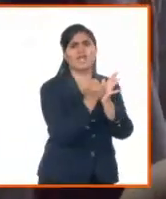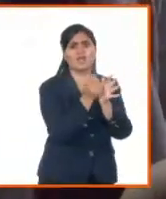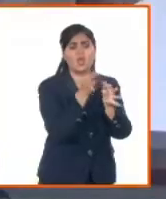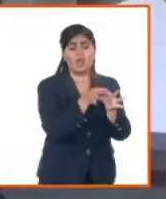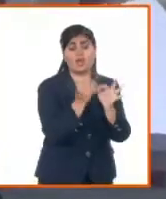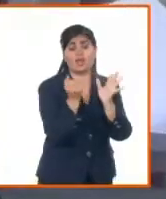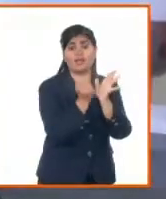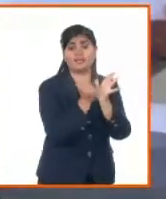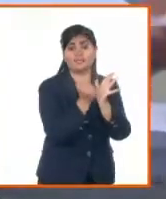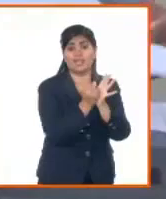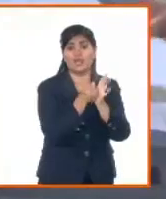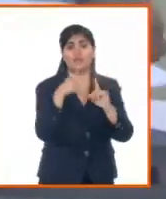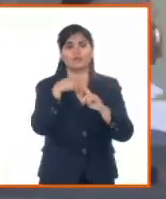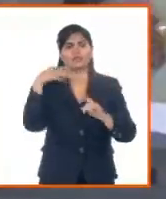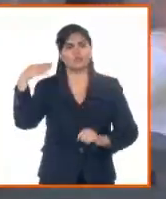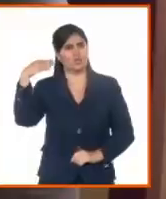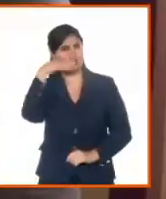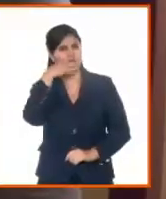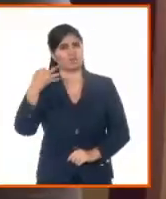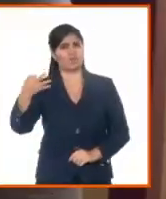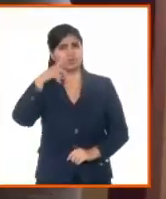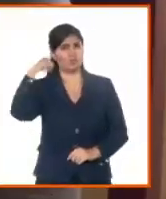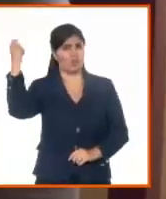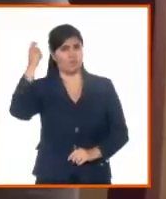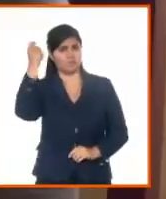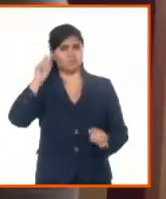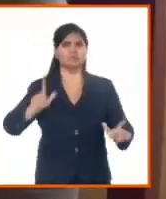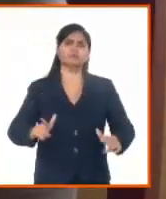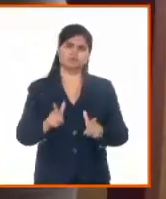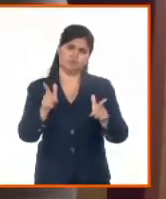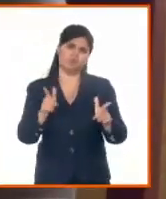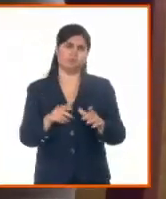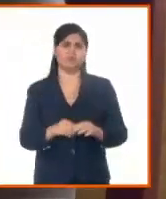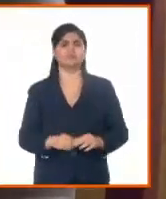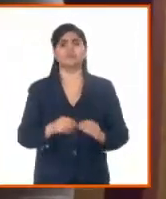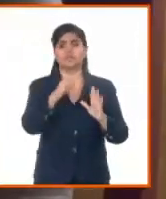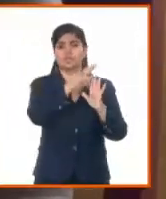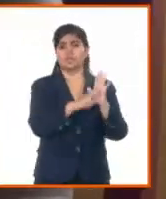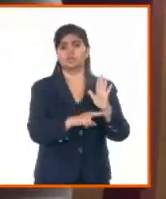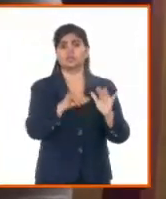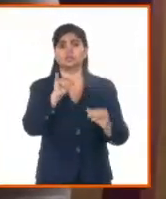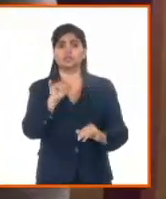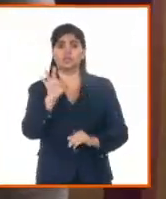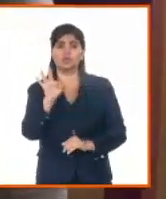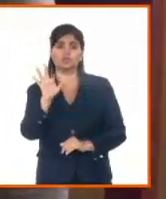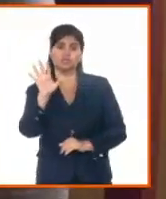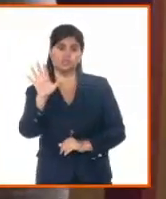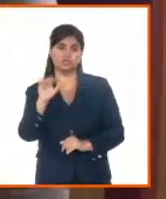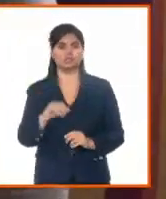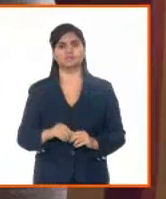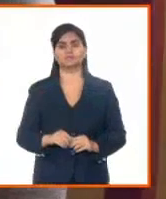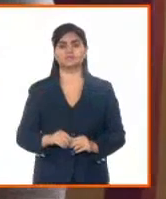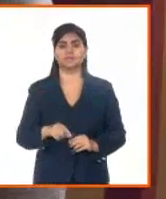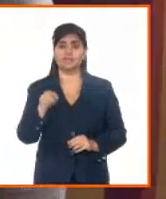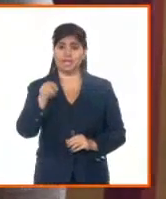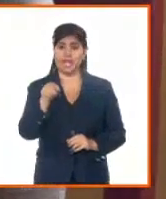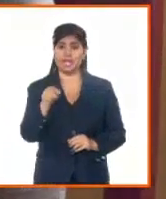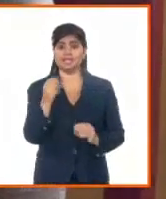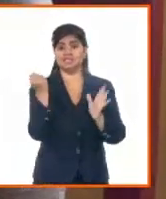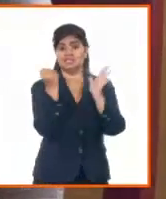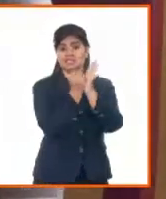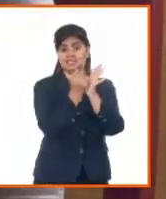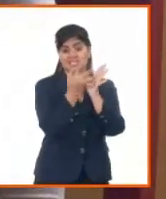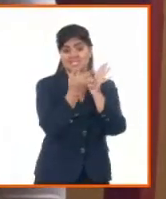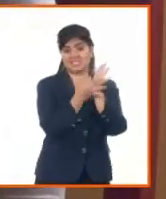municipio de Maicí no está exento de ello. Salió la resolución 685, que es sobre la implementación de los